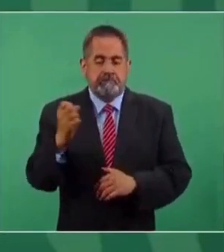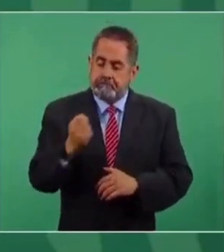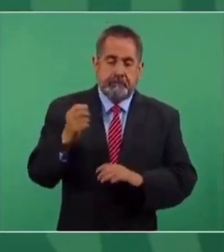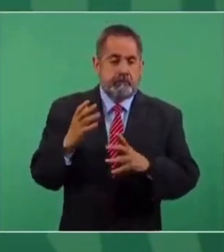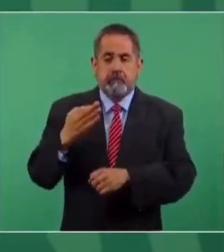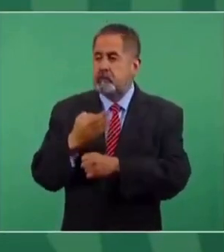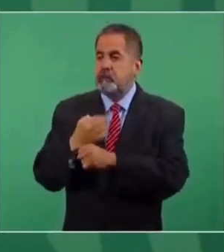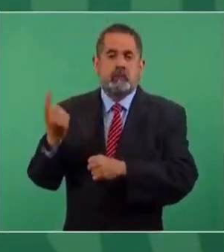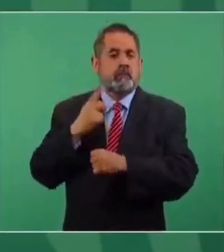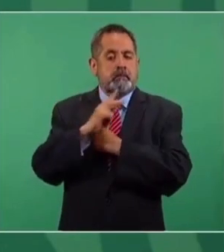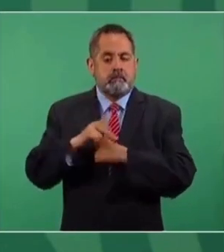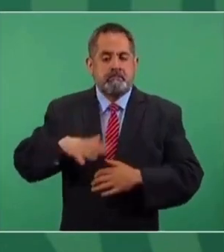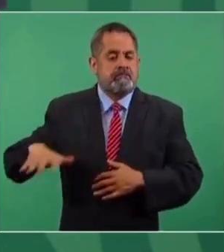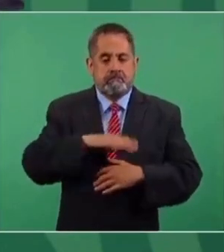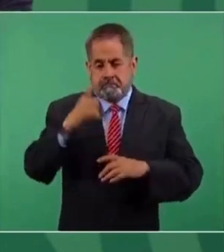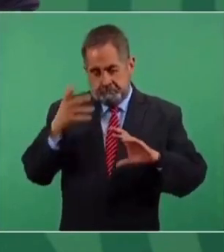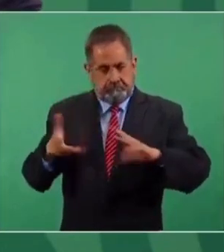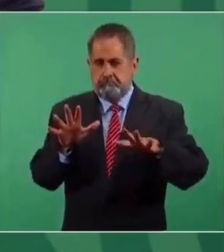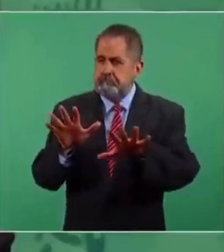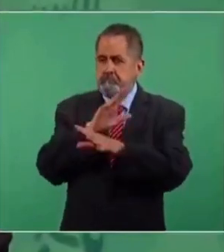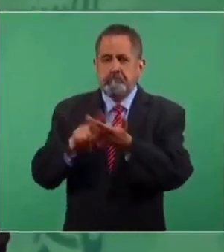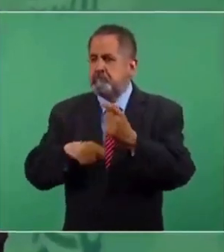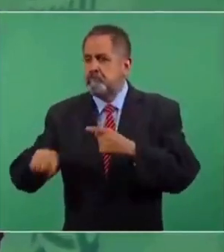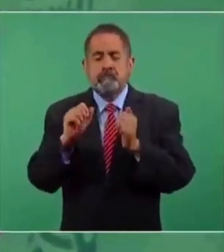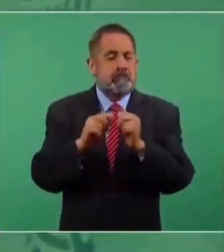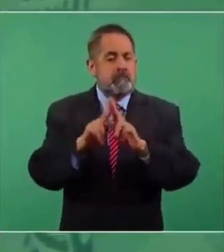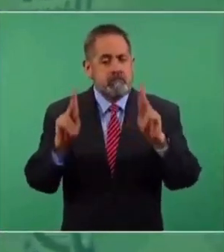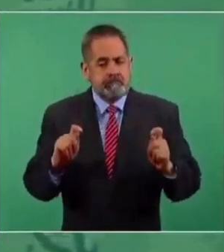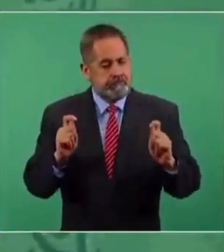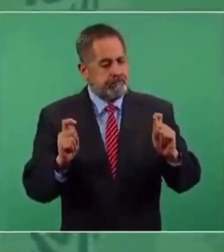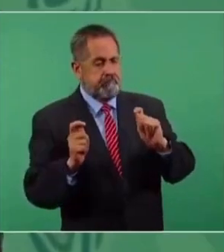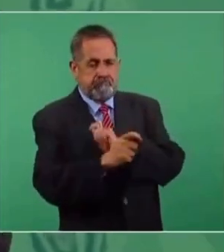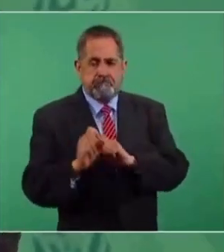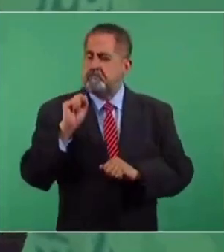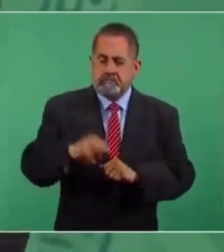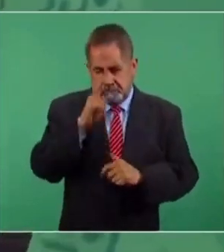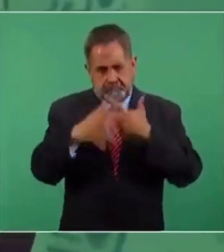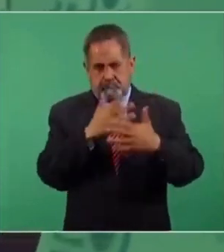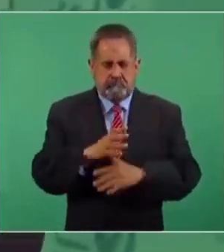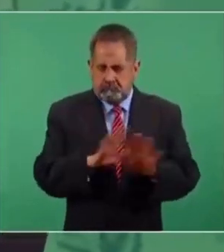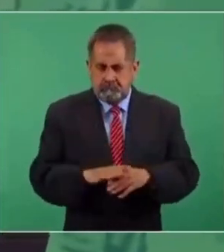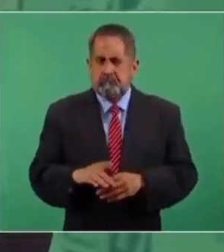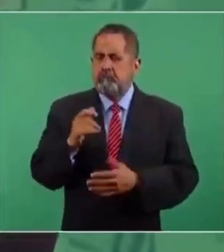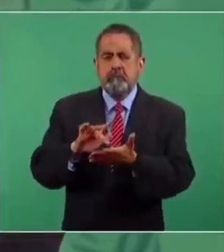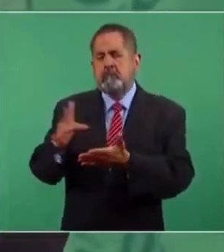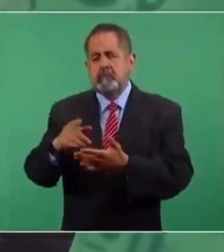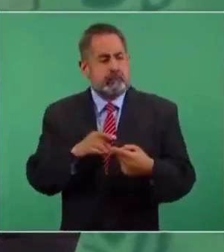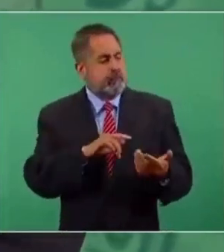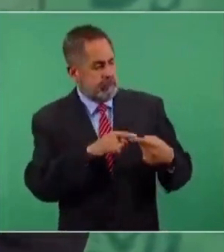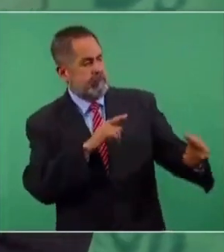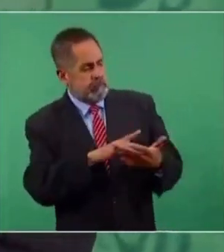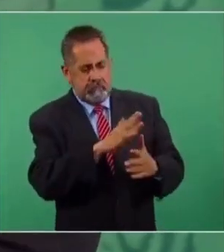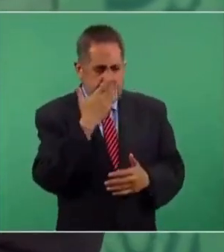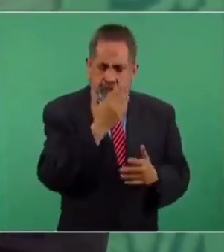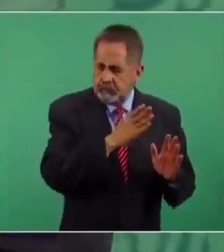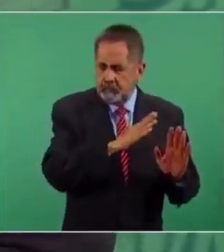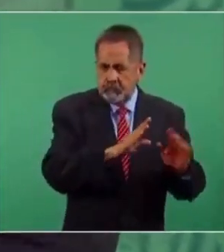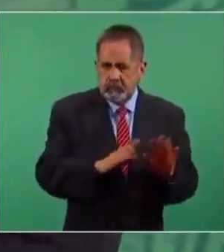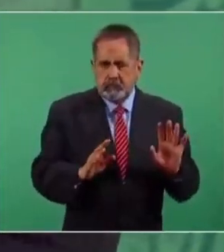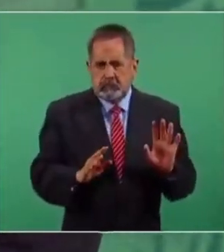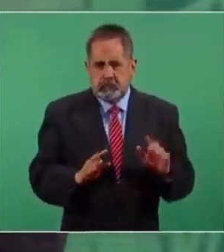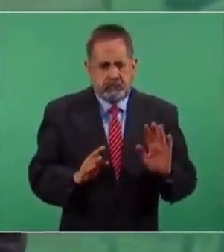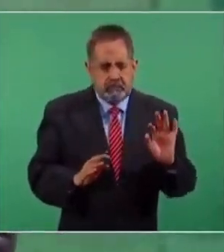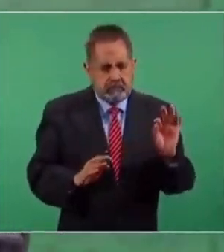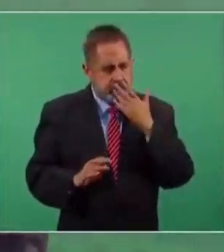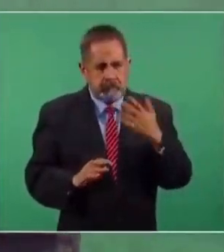Afortunadamente en nuestro país el cambio se está dando de manera pacífica, sin violencia. Y eso yo tengo que agradecerlo también a nuestros adversarios, de que no